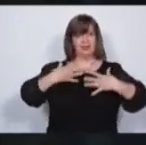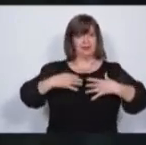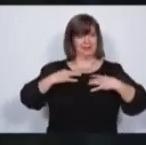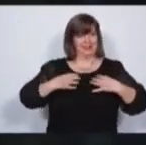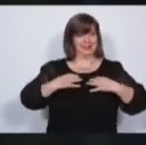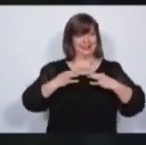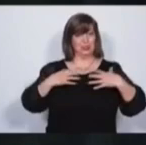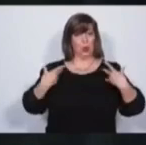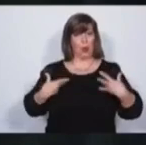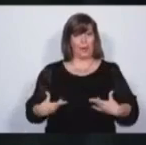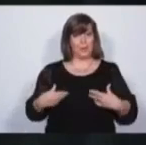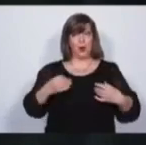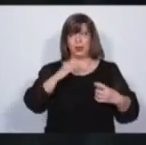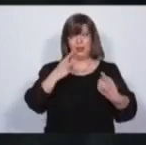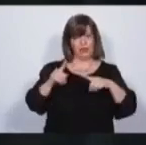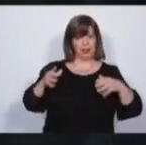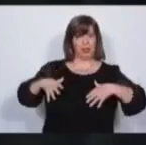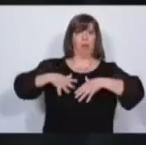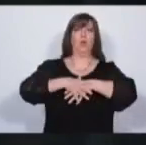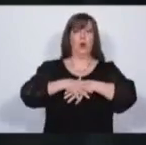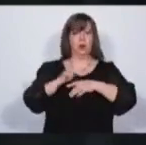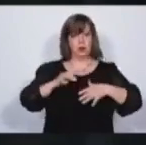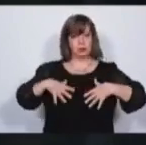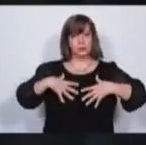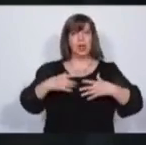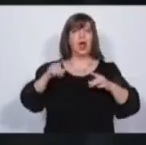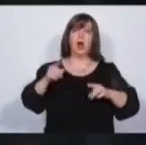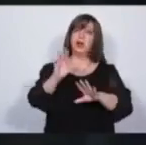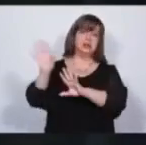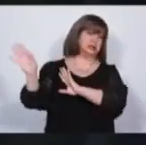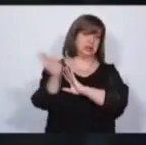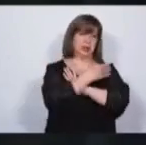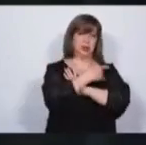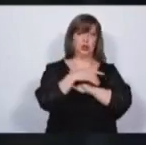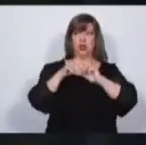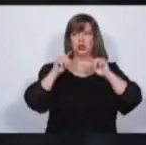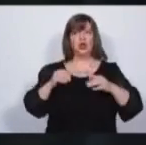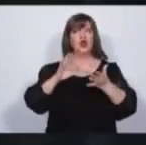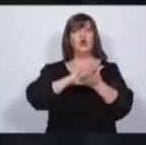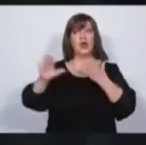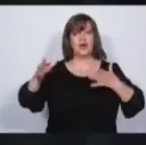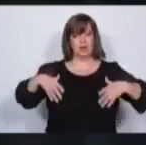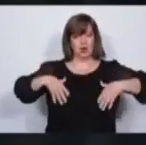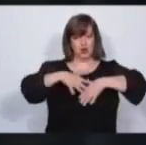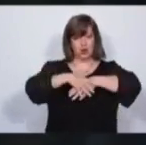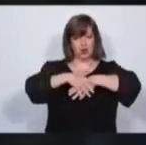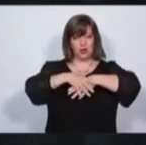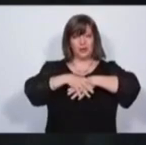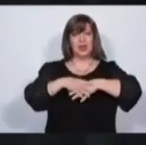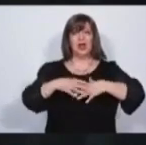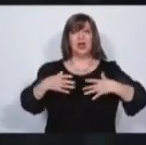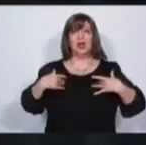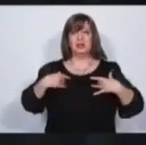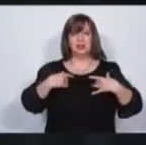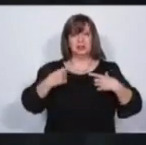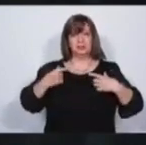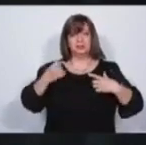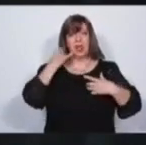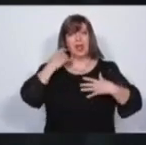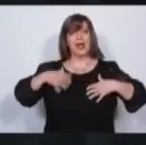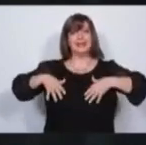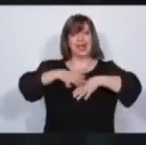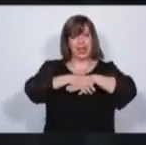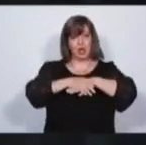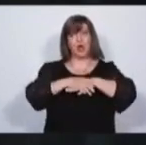incorporamos en el chaleco todos los policías y no se habla más del chaleco caliente, ese que se transfería. Vamos a